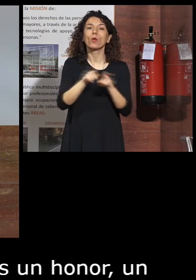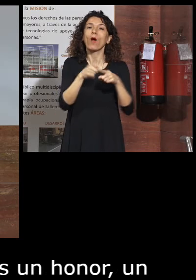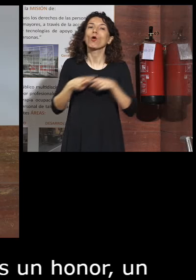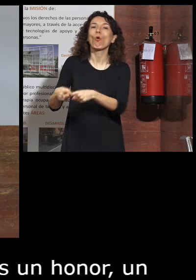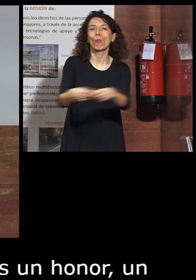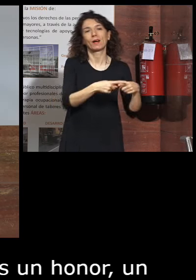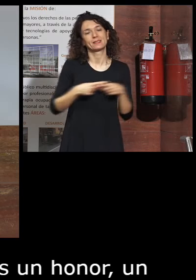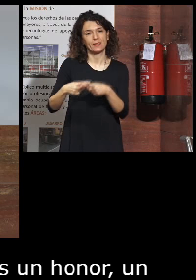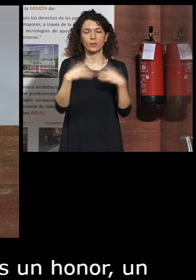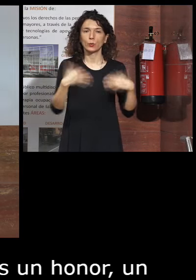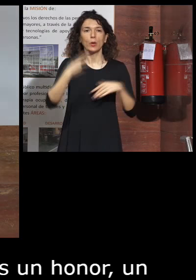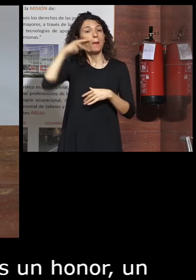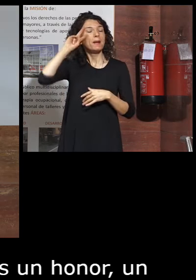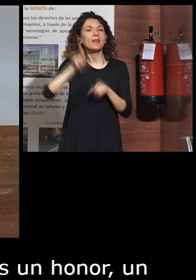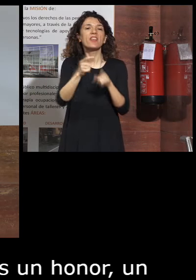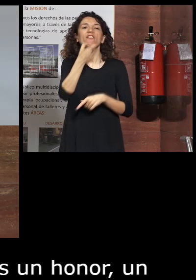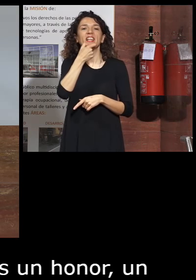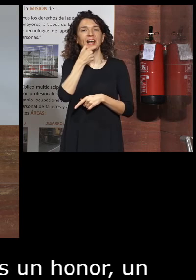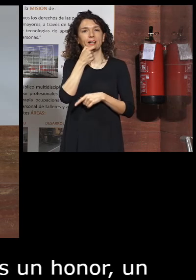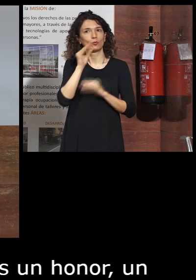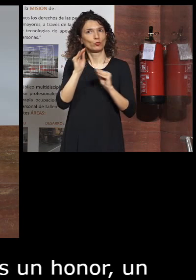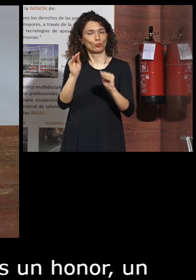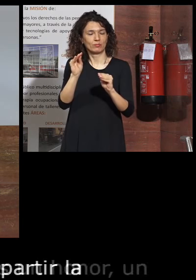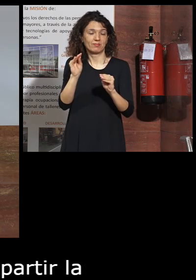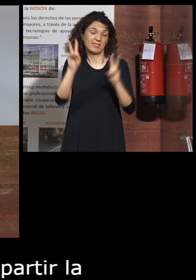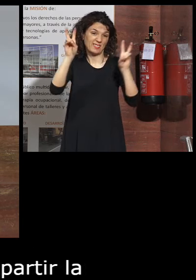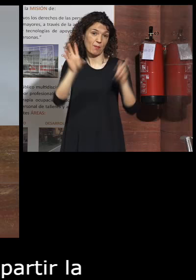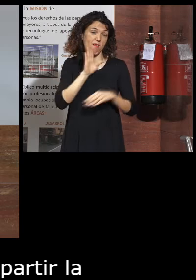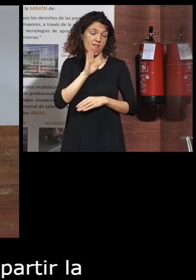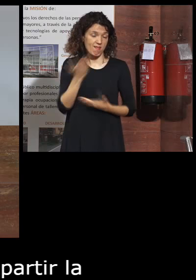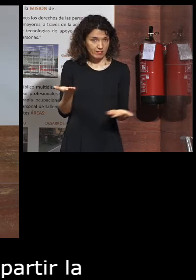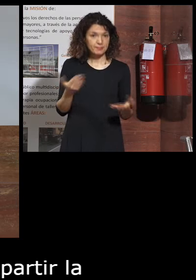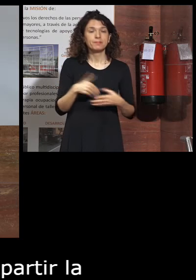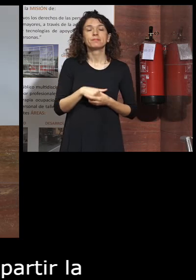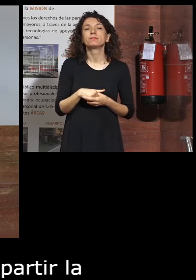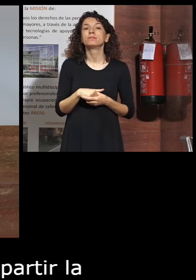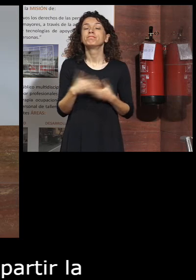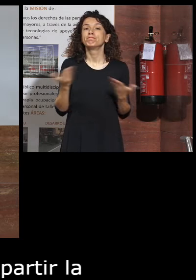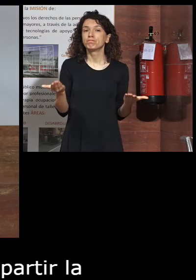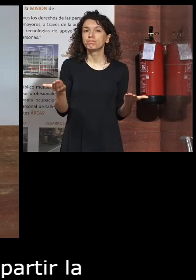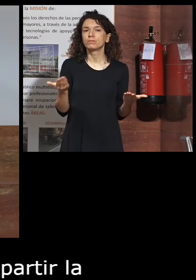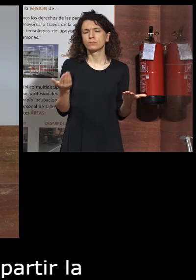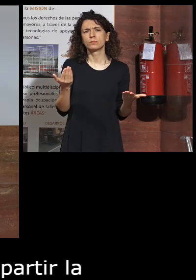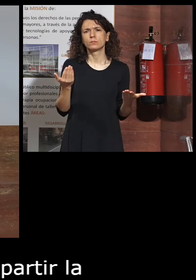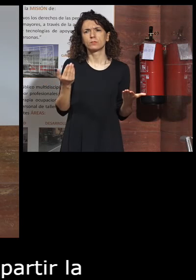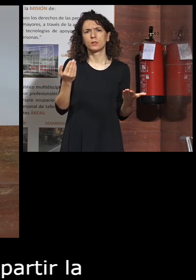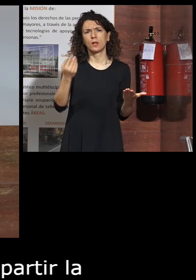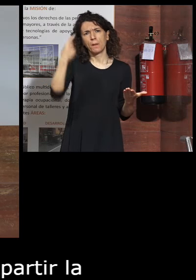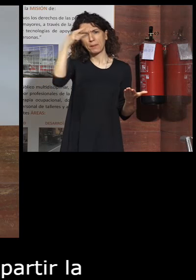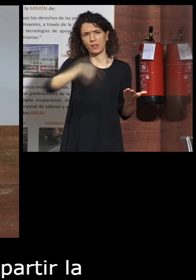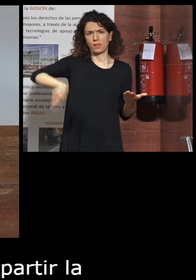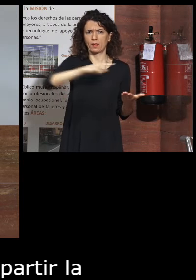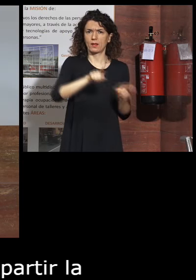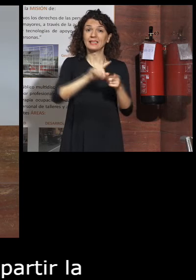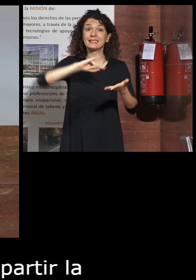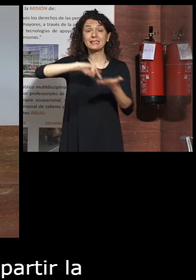la experiencia británica de este mundo. Y como sabéis todos, los